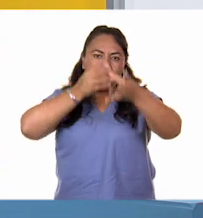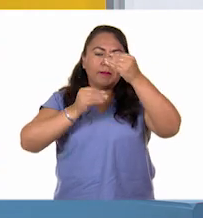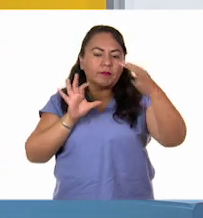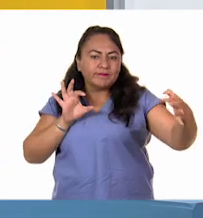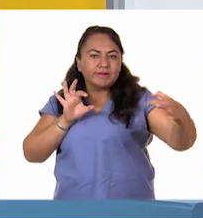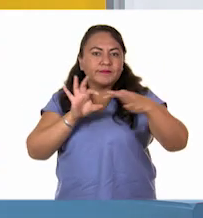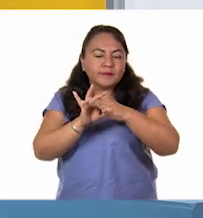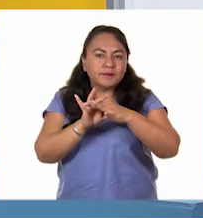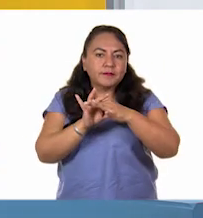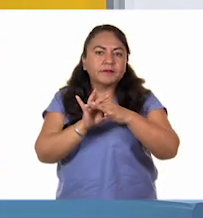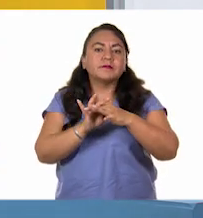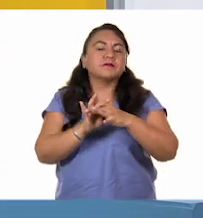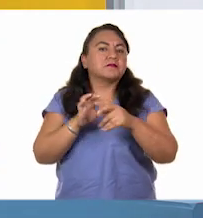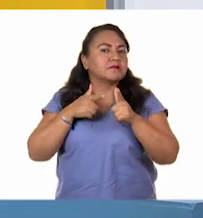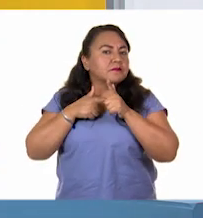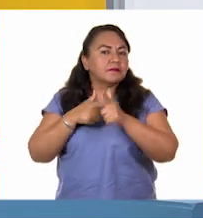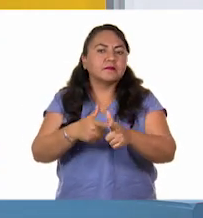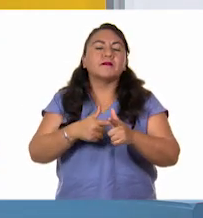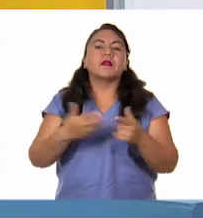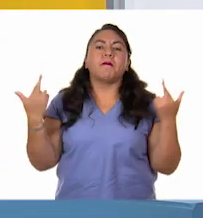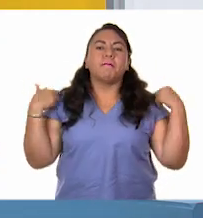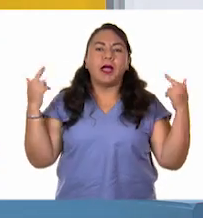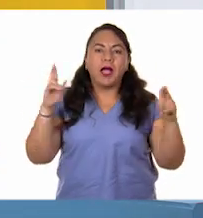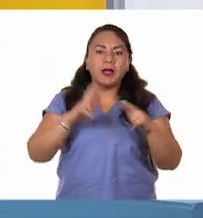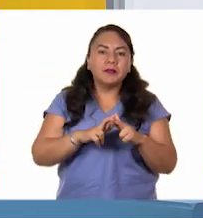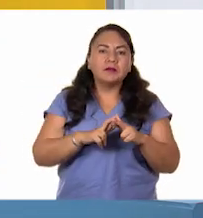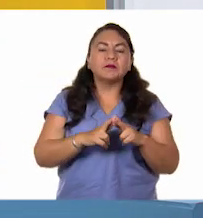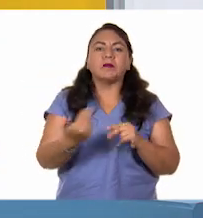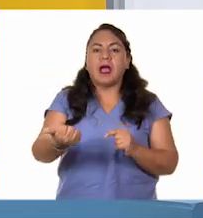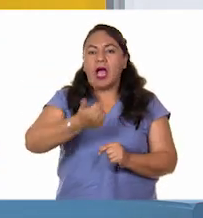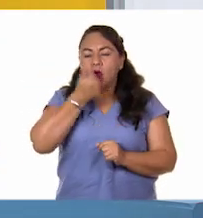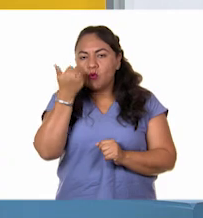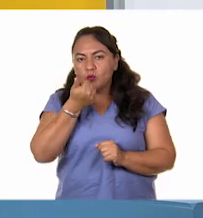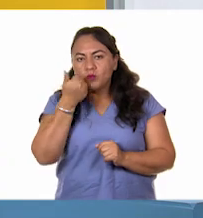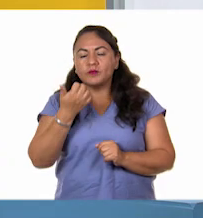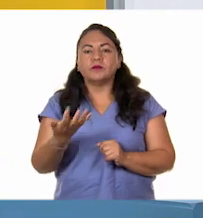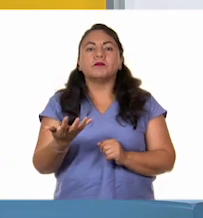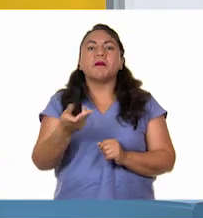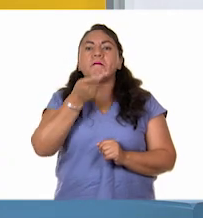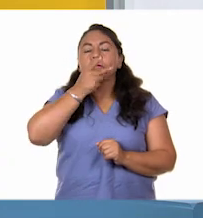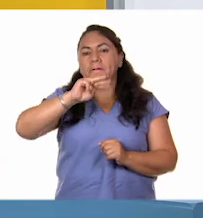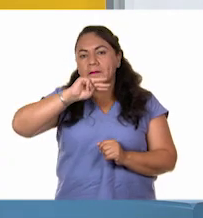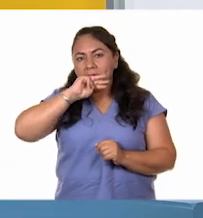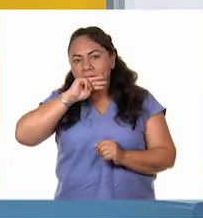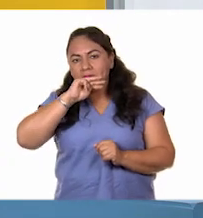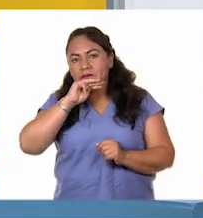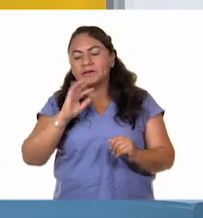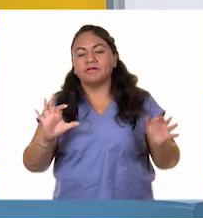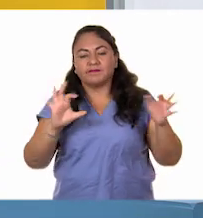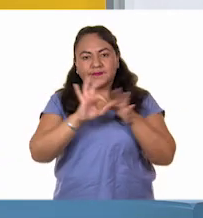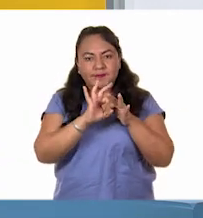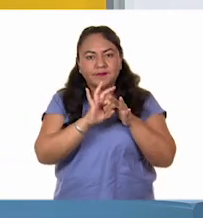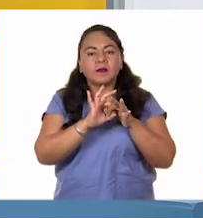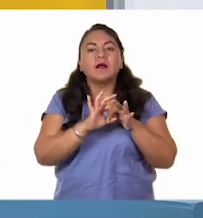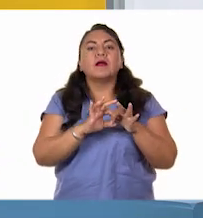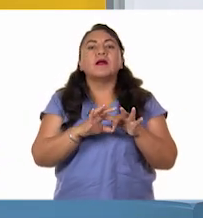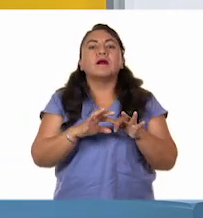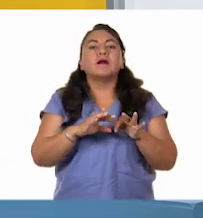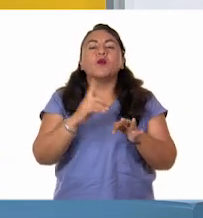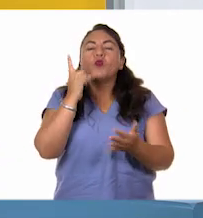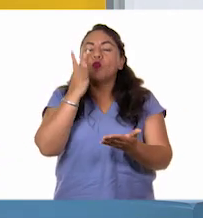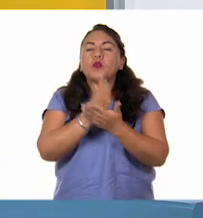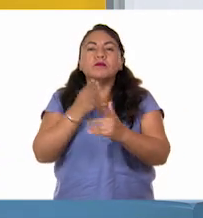vínculo que mantiene unidos a profesores, alumnos y padres de familia, con el